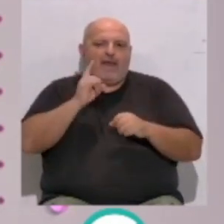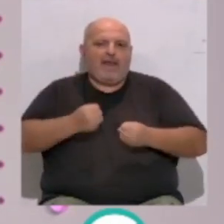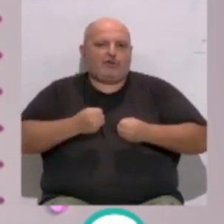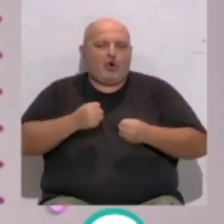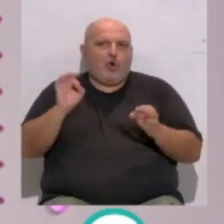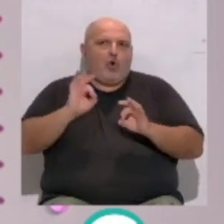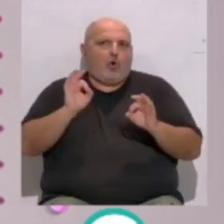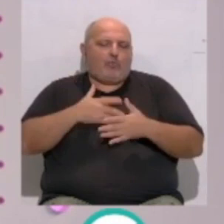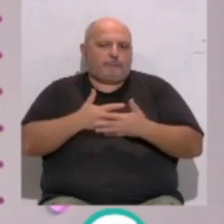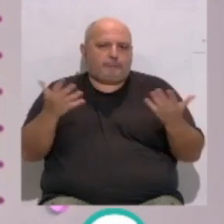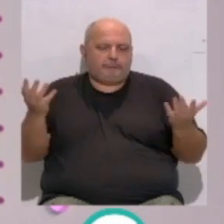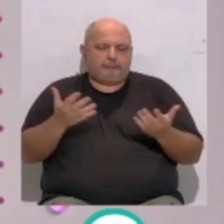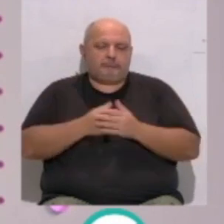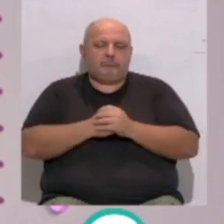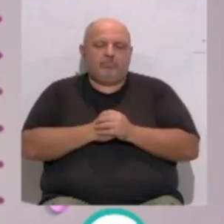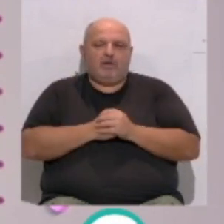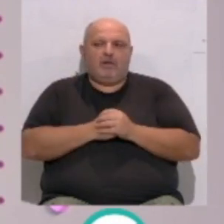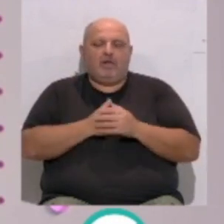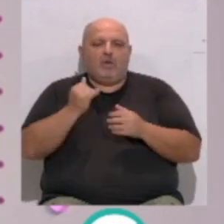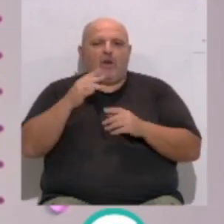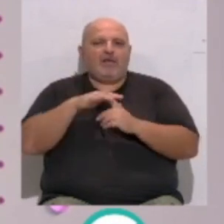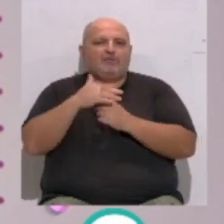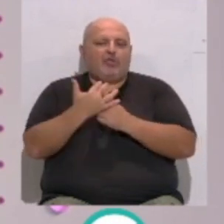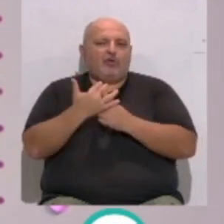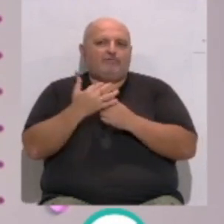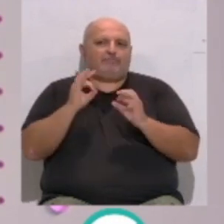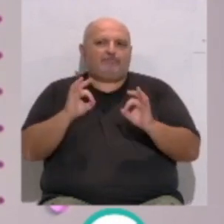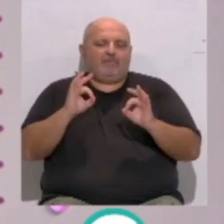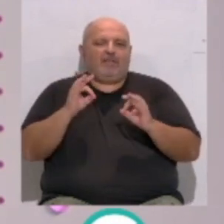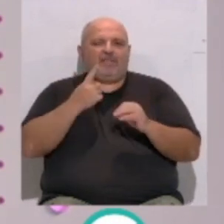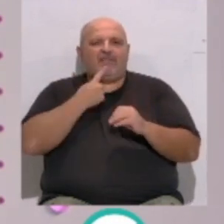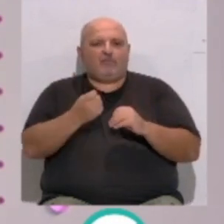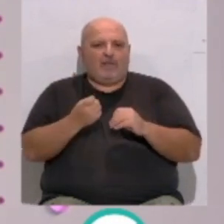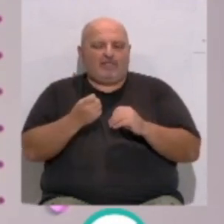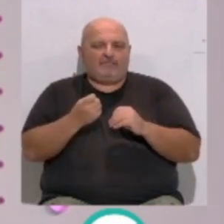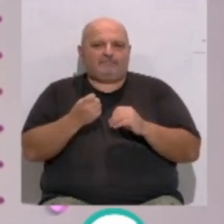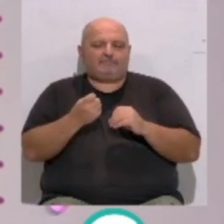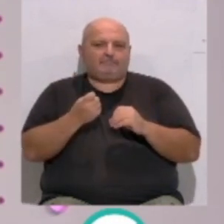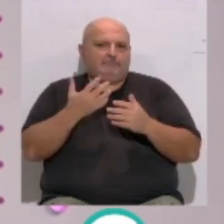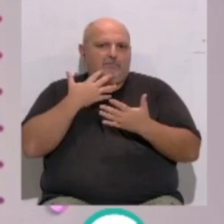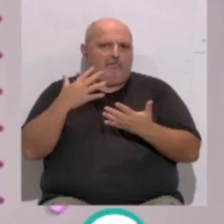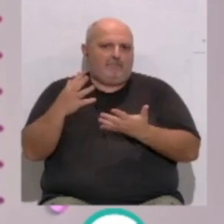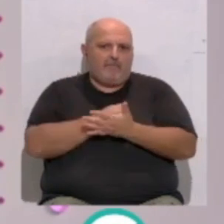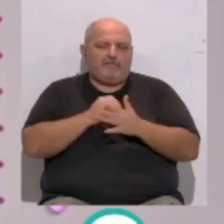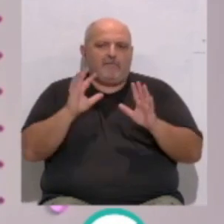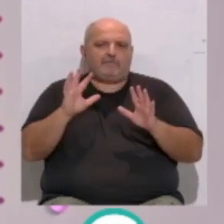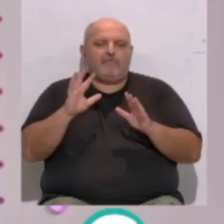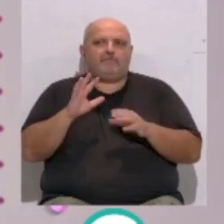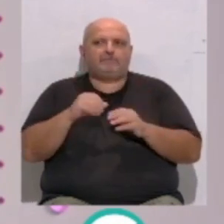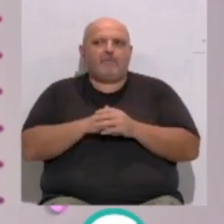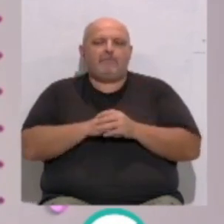o cualquier otro tipo? Por lo tanto, hay una situación de dificultad, como todos, pero